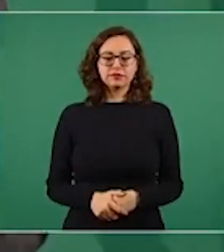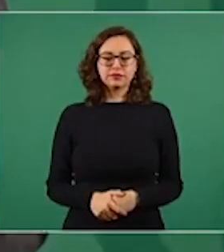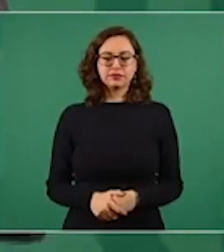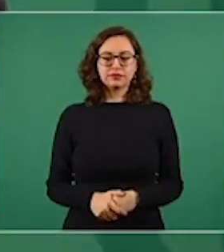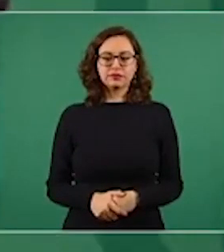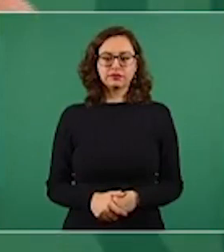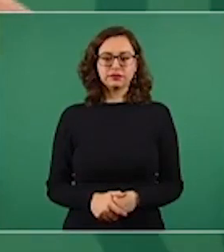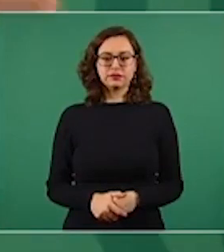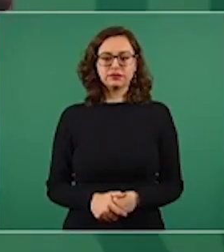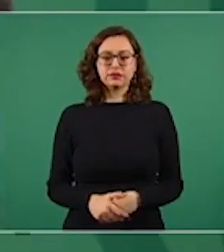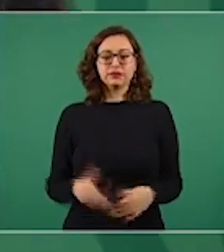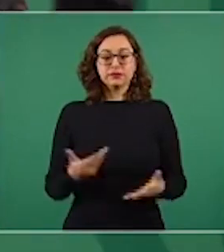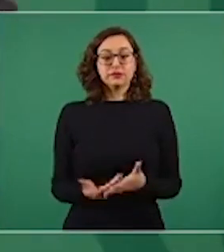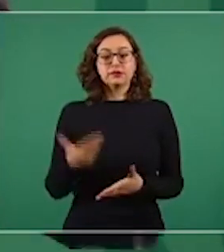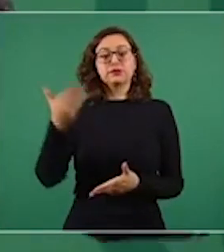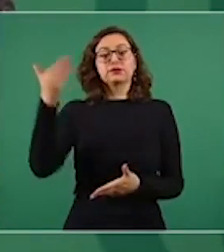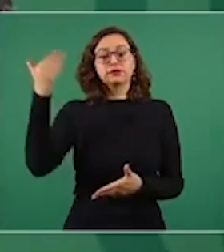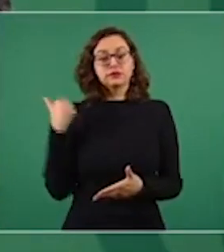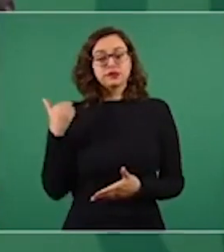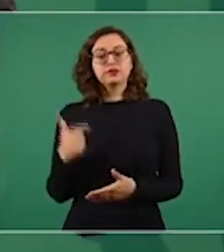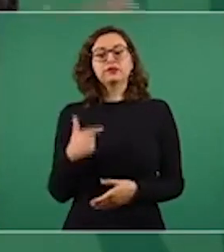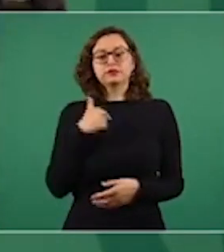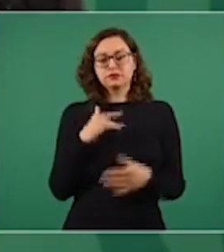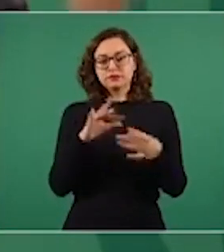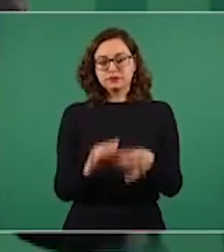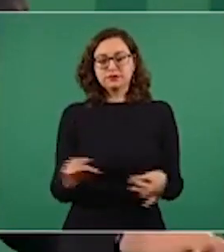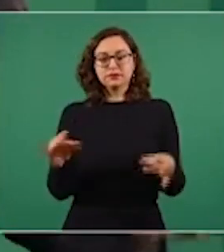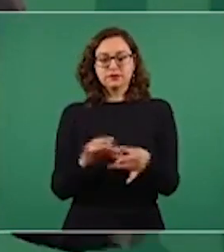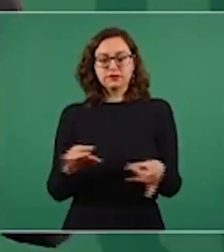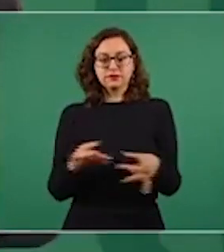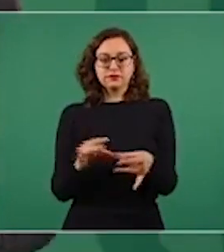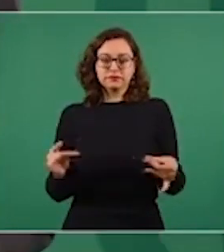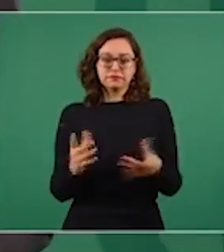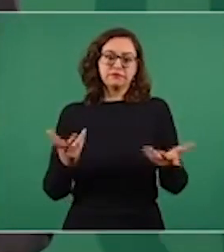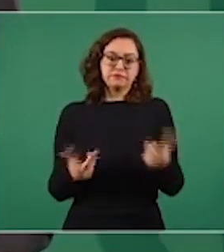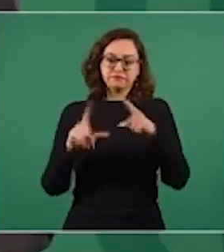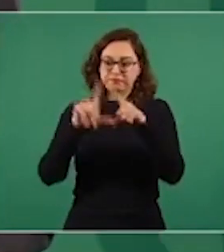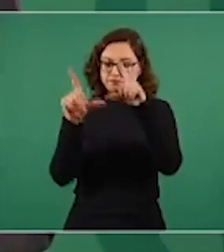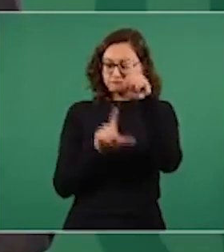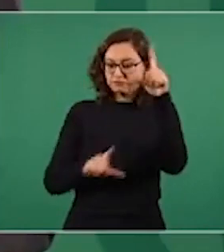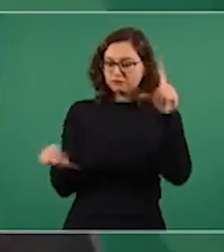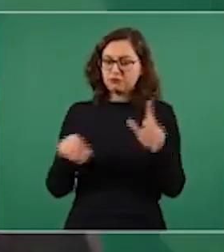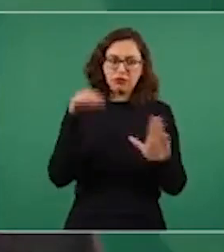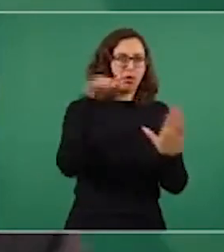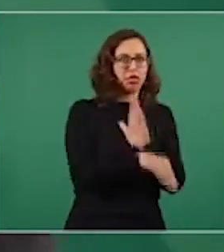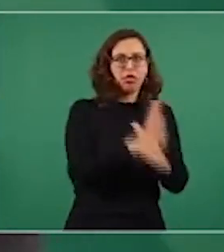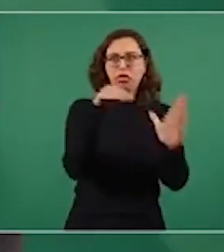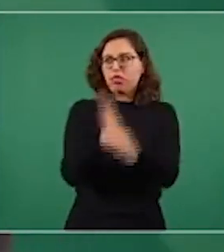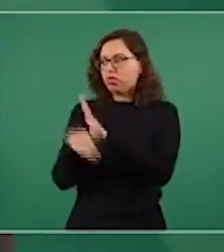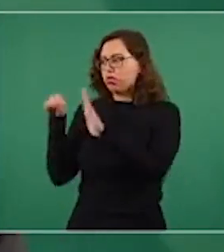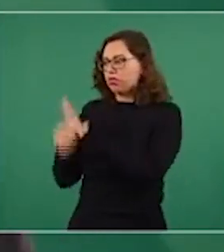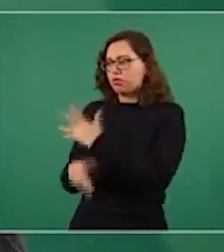una vez pasada hablaba yo de que cómo no se iba a descomponer el país en